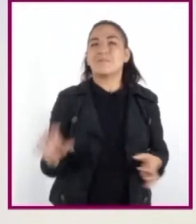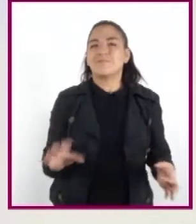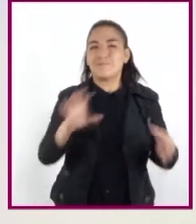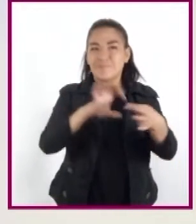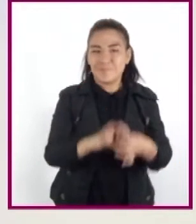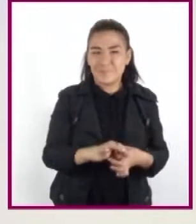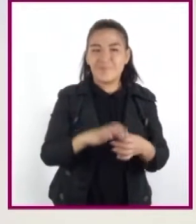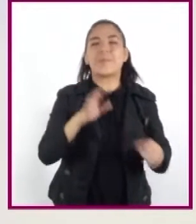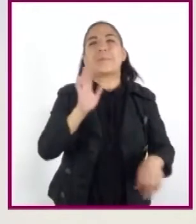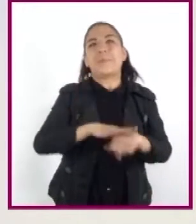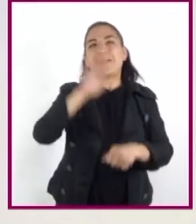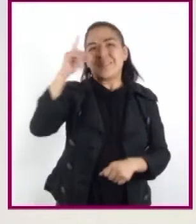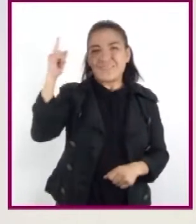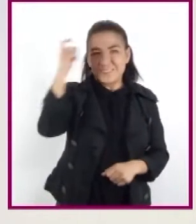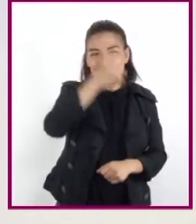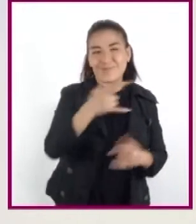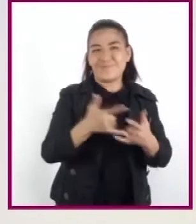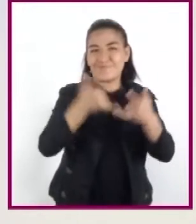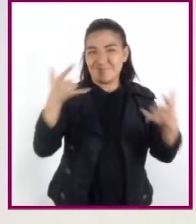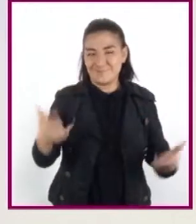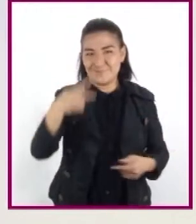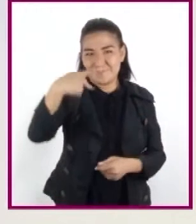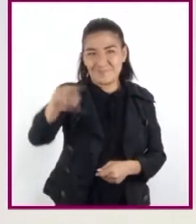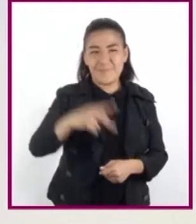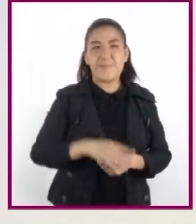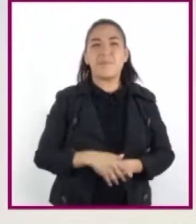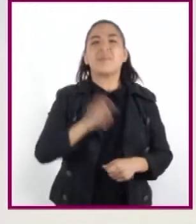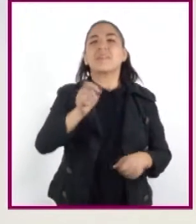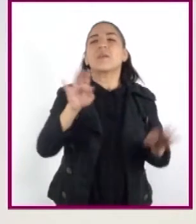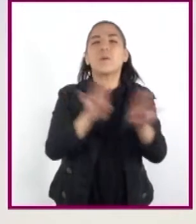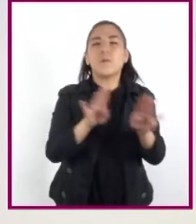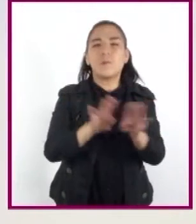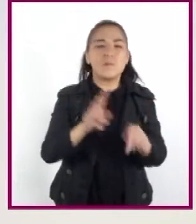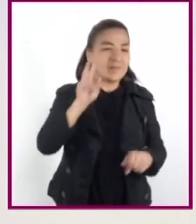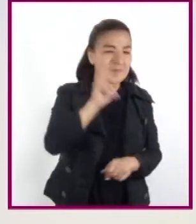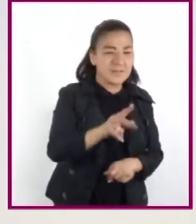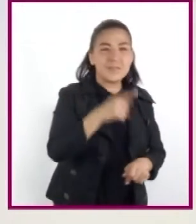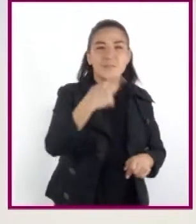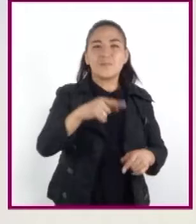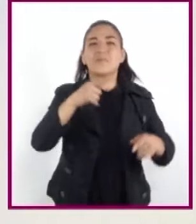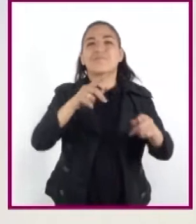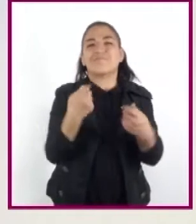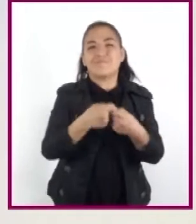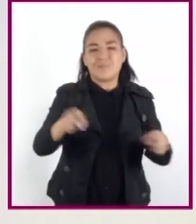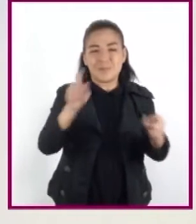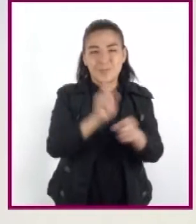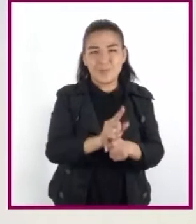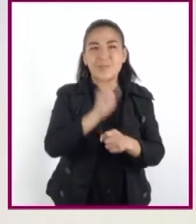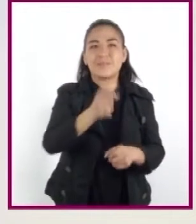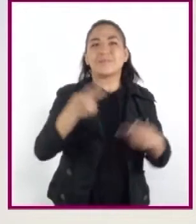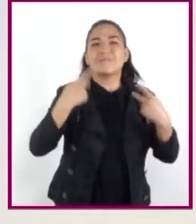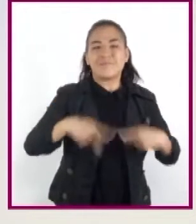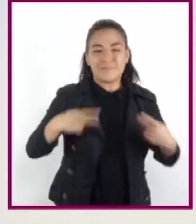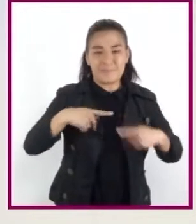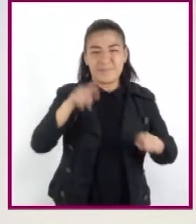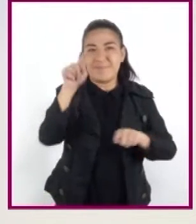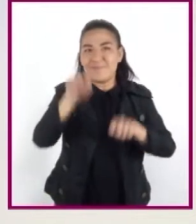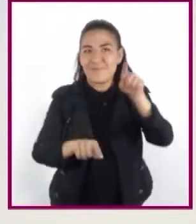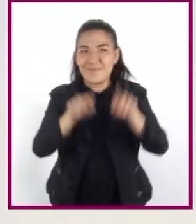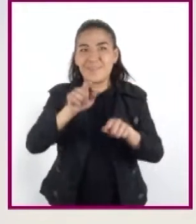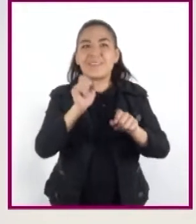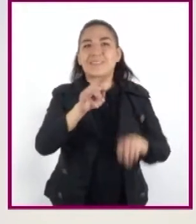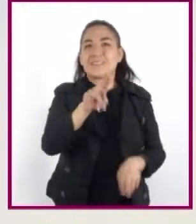a la complejidad de su historia, sobre todo en lo que toca la existencia simultánea de sociedades con muy diferentes niveles de desarrollo.